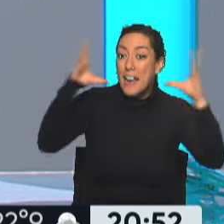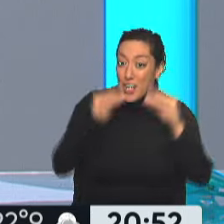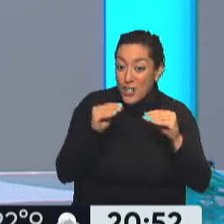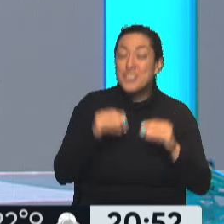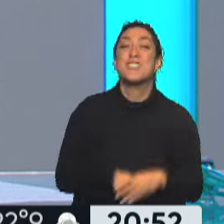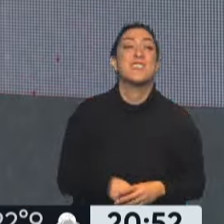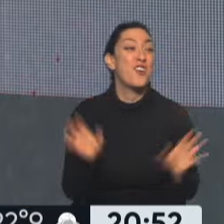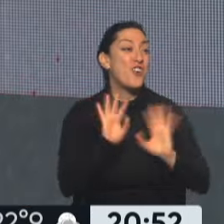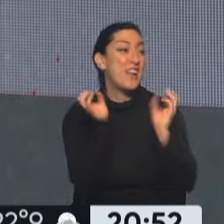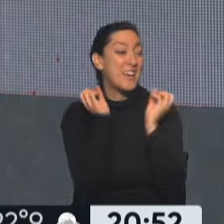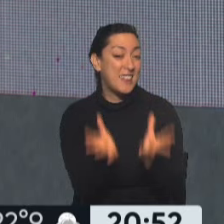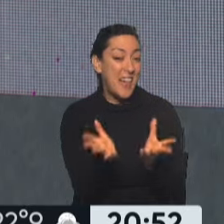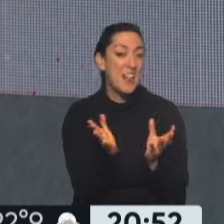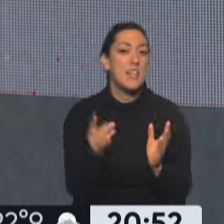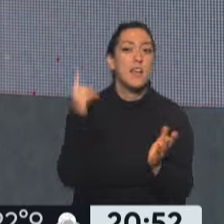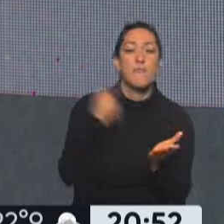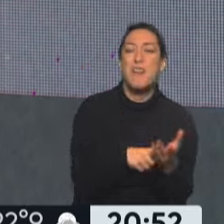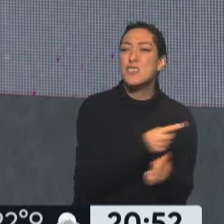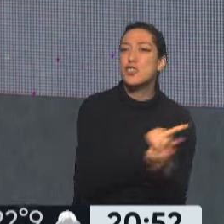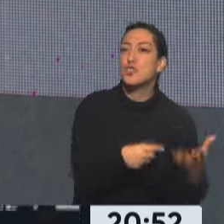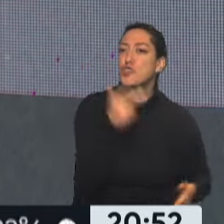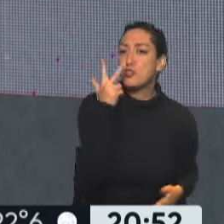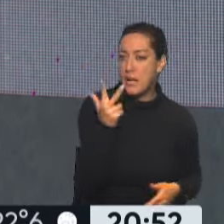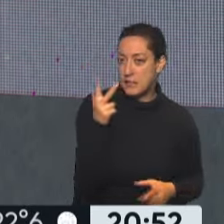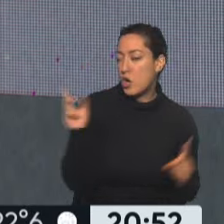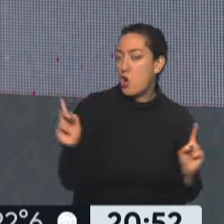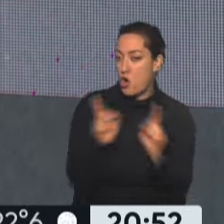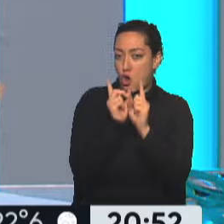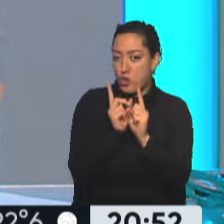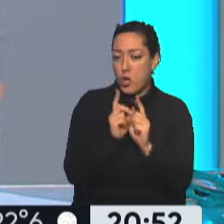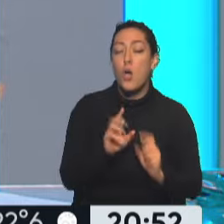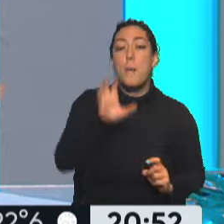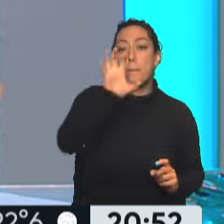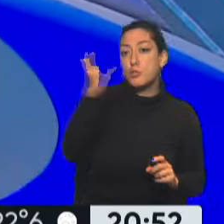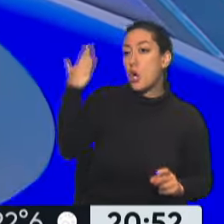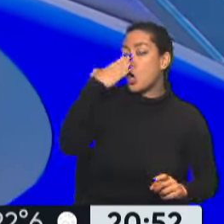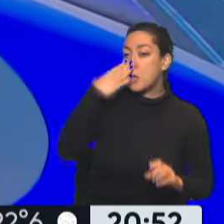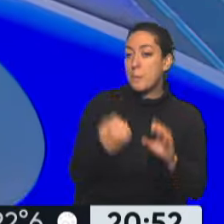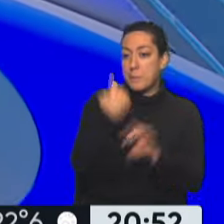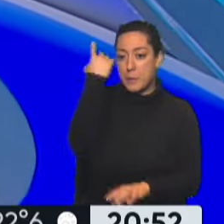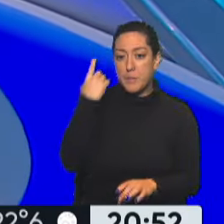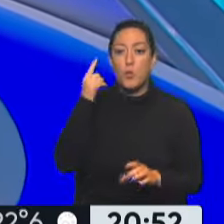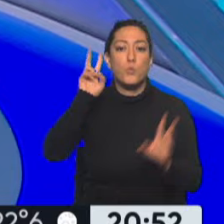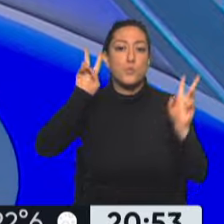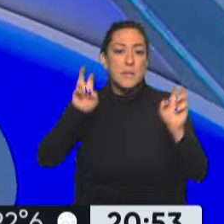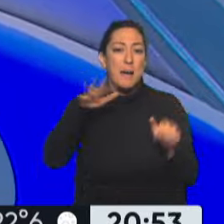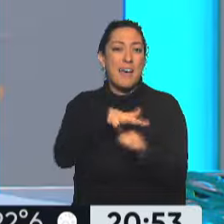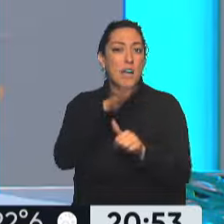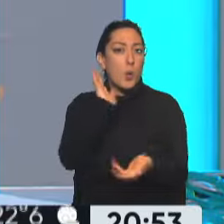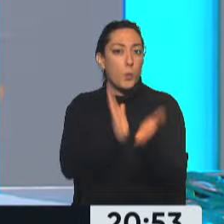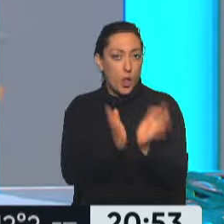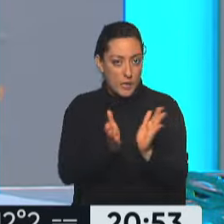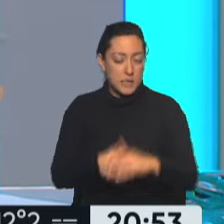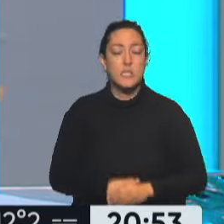¿Cómo estás? Ya nos vamos con estos tres fallos cortitos. A la provincia de Córdoba. Arrancamos por Córdoba. Vamos por Córdoba, un fallo por violencia de género. Correcto.